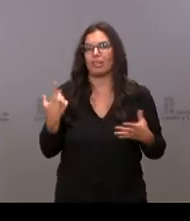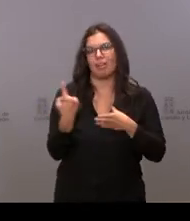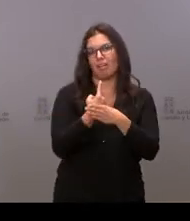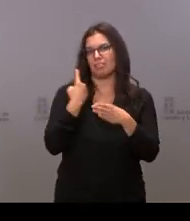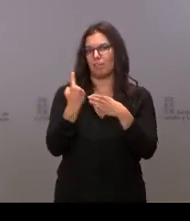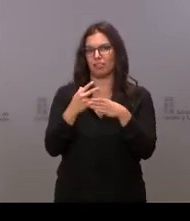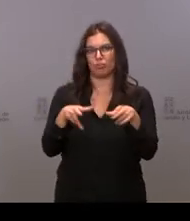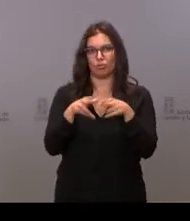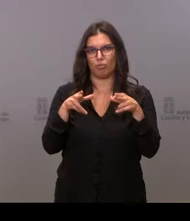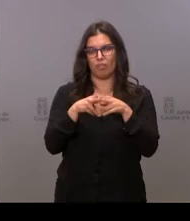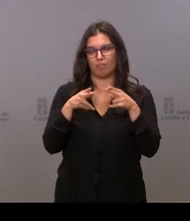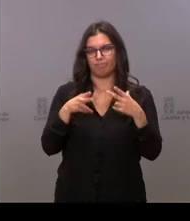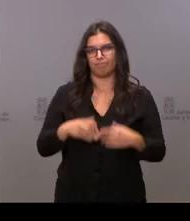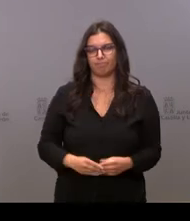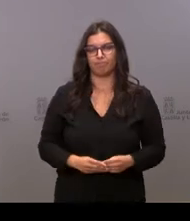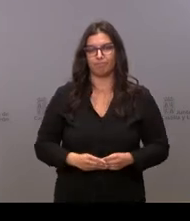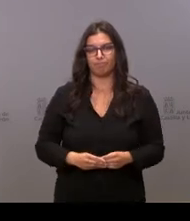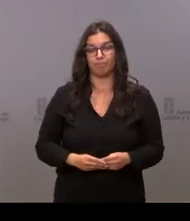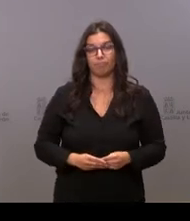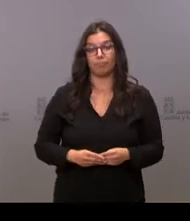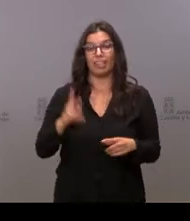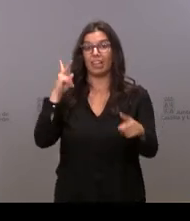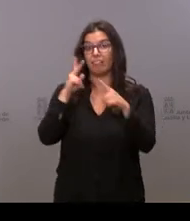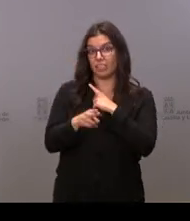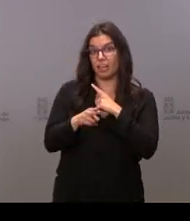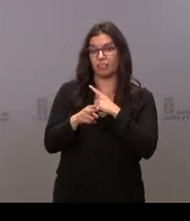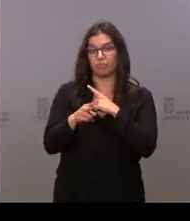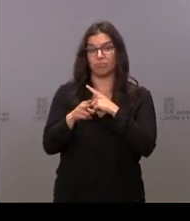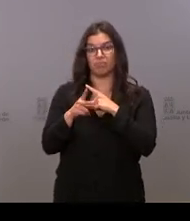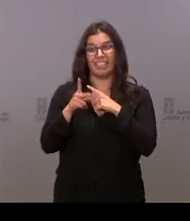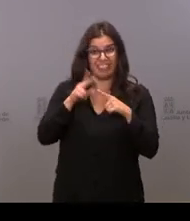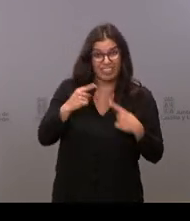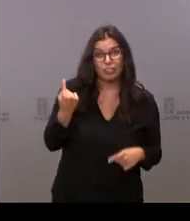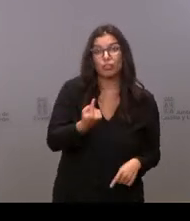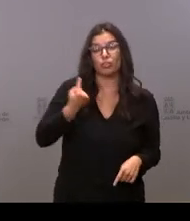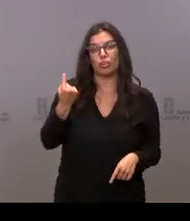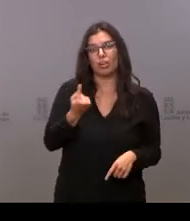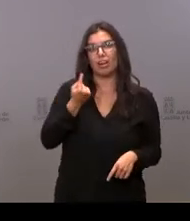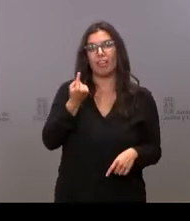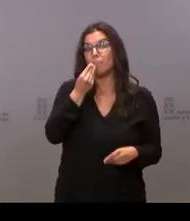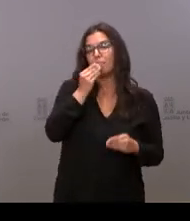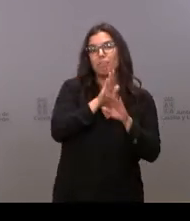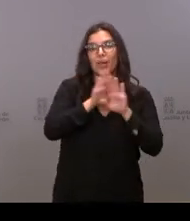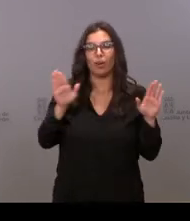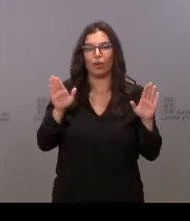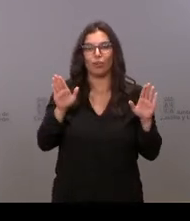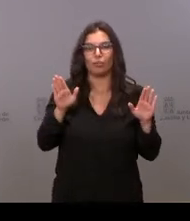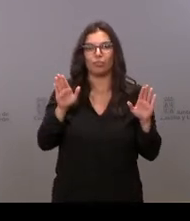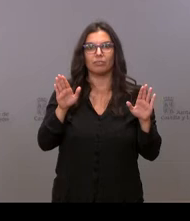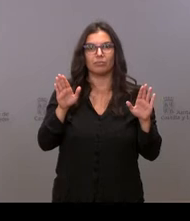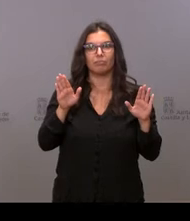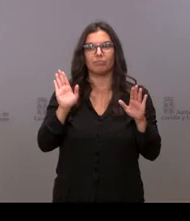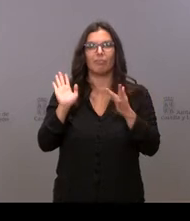social. Para luchar contra él y contra la soledad no deseada, nada mejor que estar bien